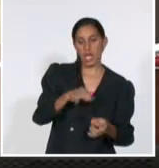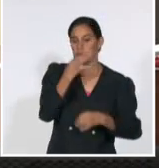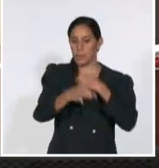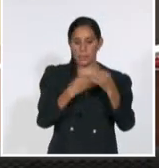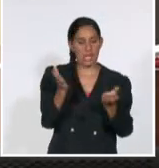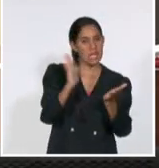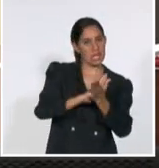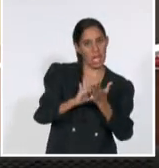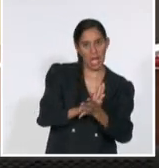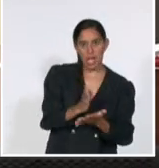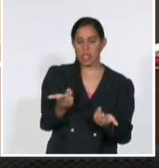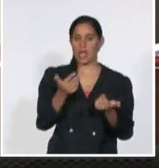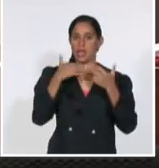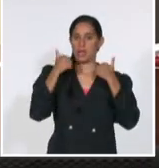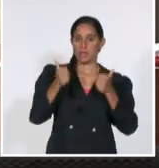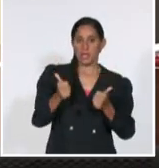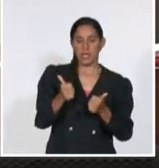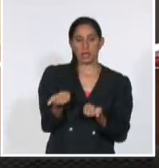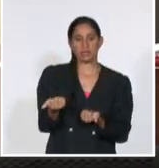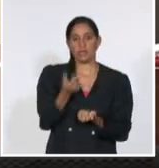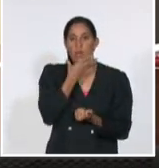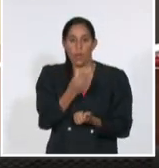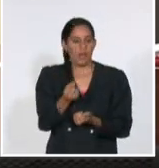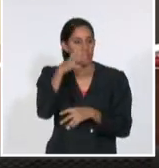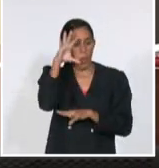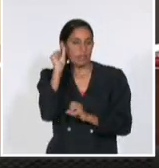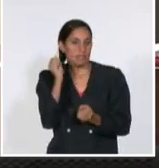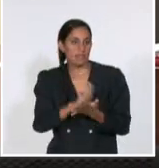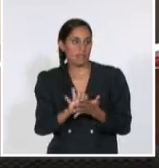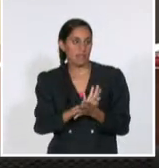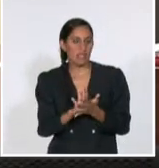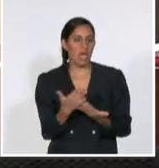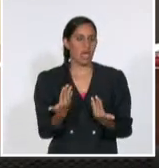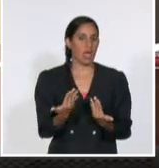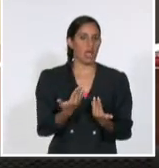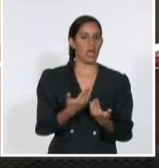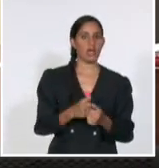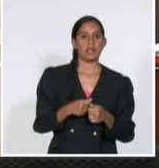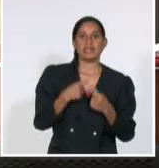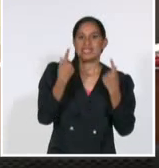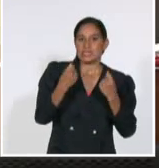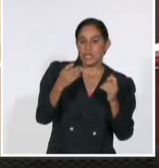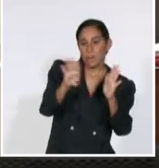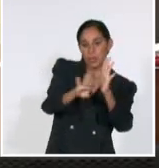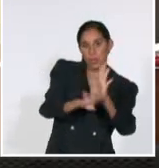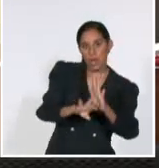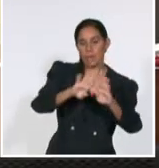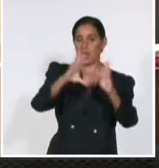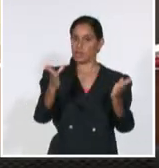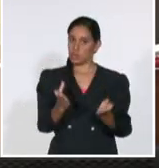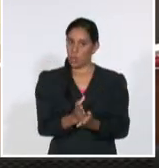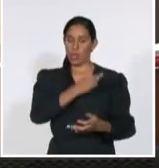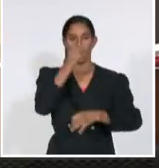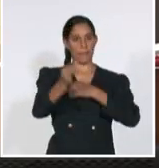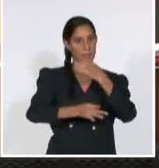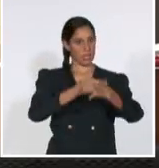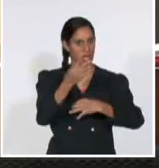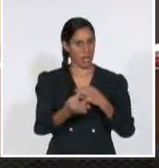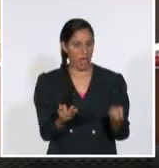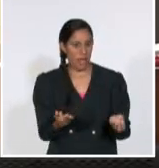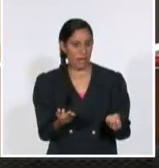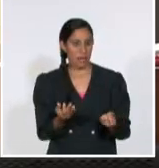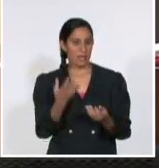cuáles son, qué se espera de ellos, no está claro el programa de toda esa rotación, de esa familiarización,